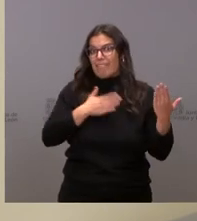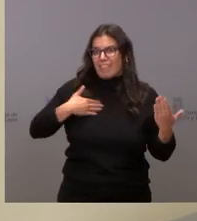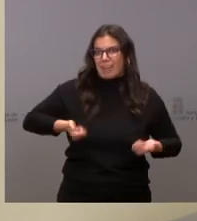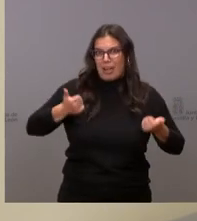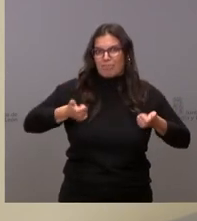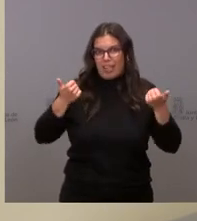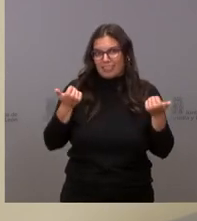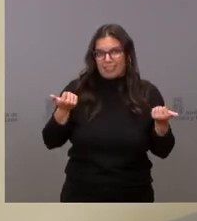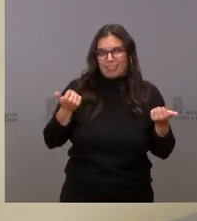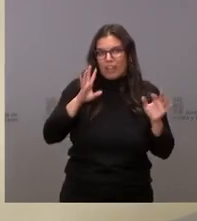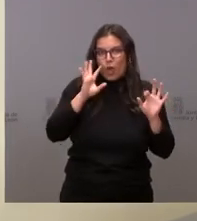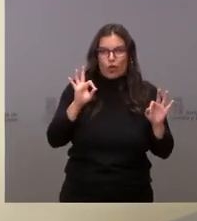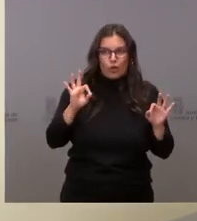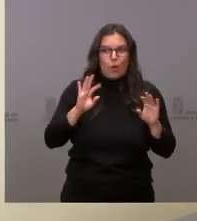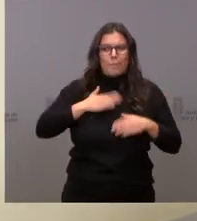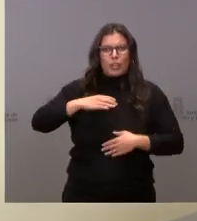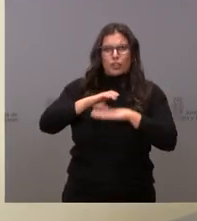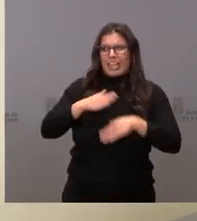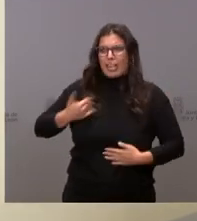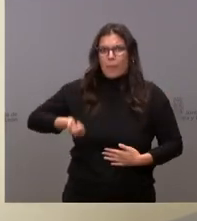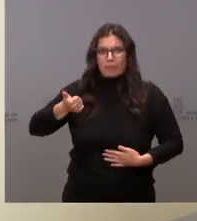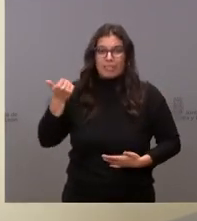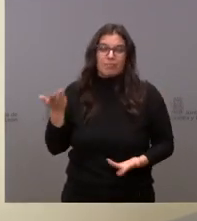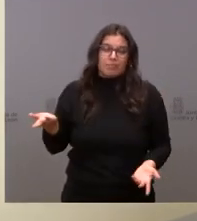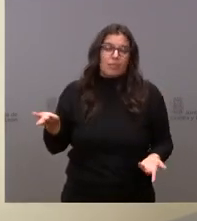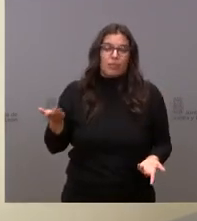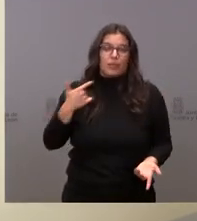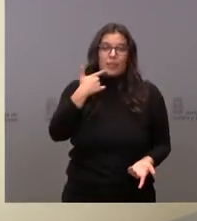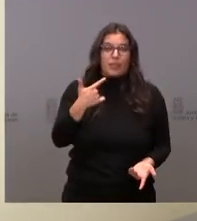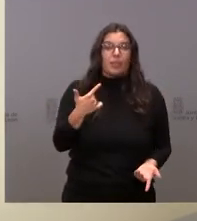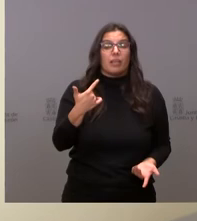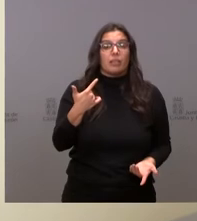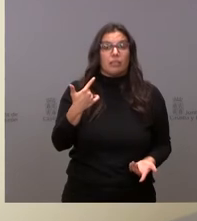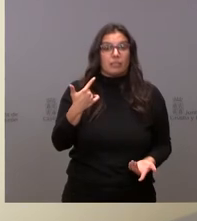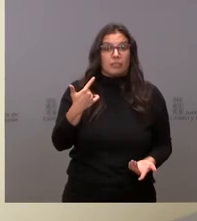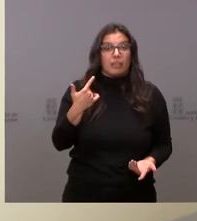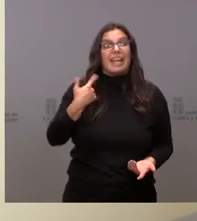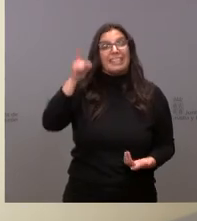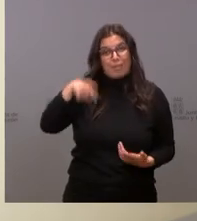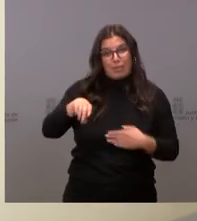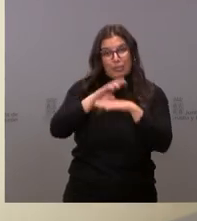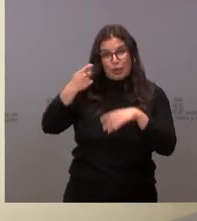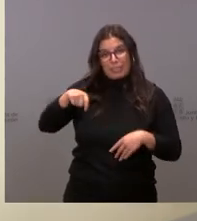presupuesto para su consejería es decirle que incluso el de la presidencia